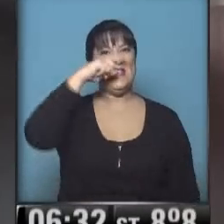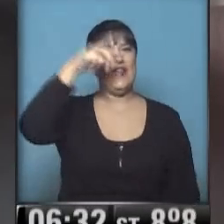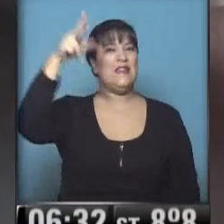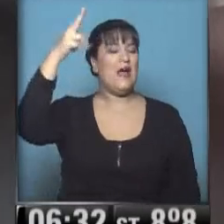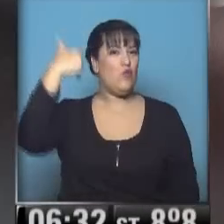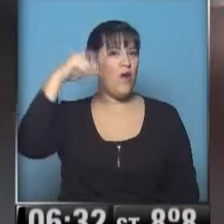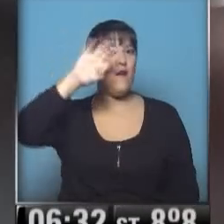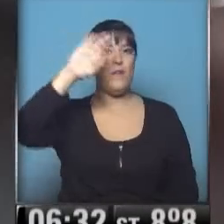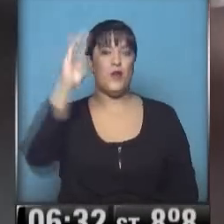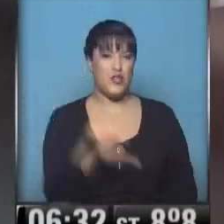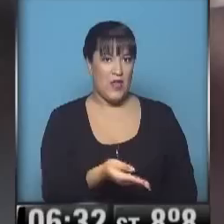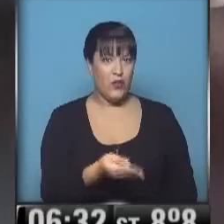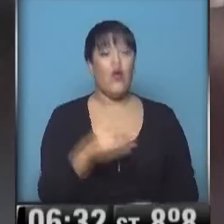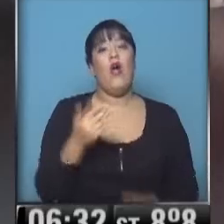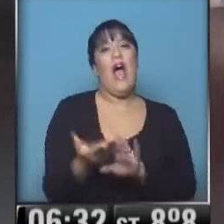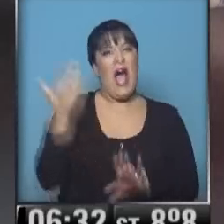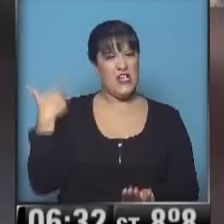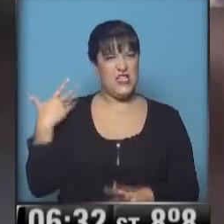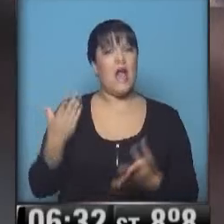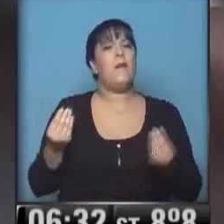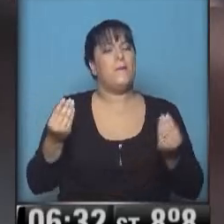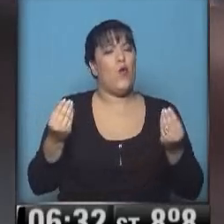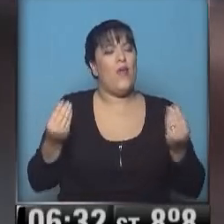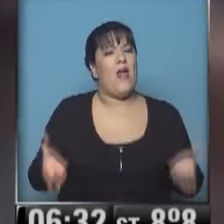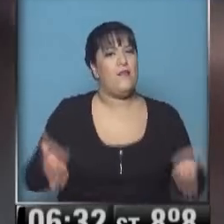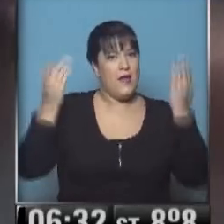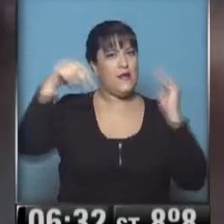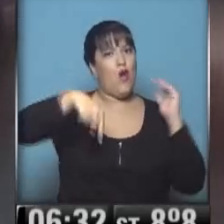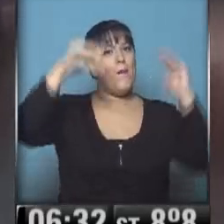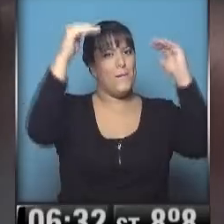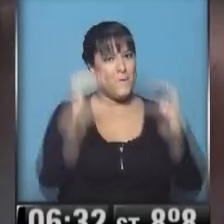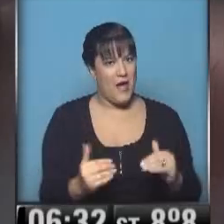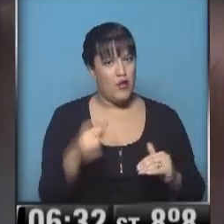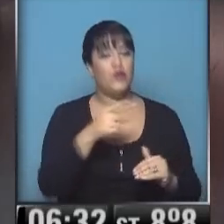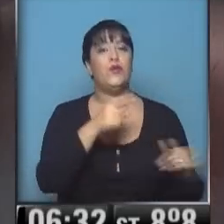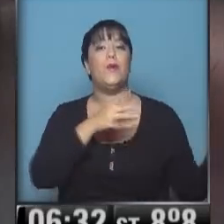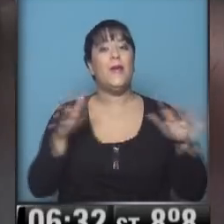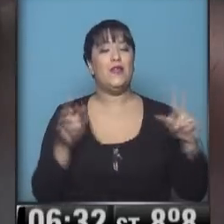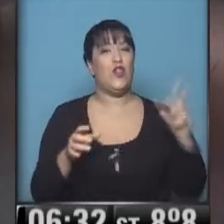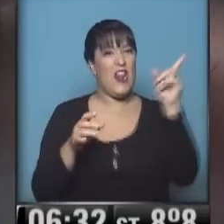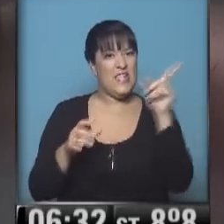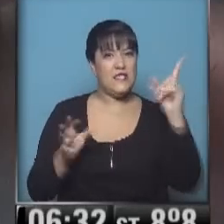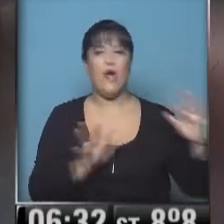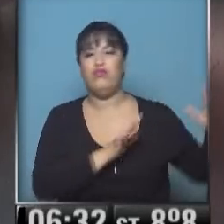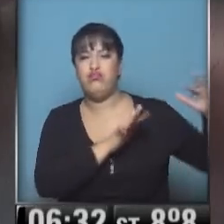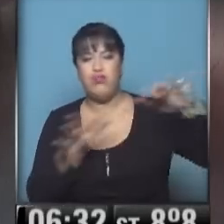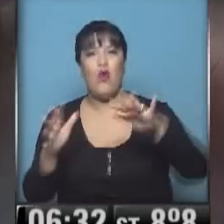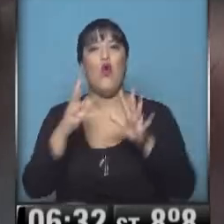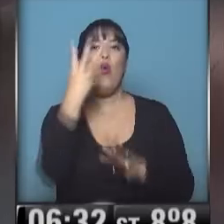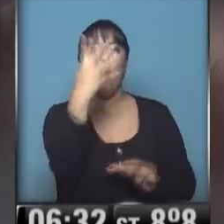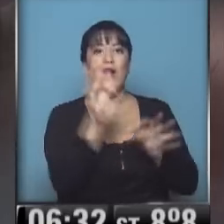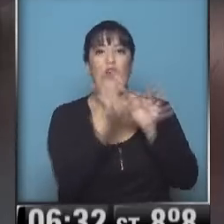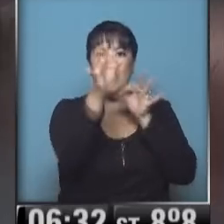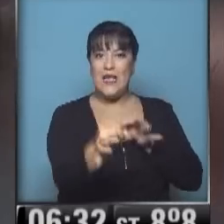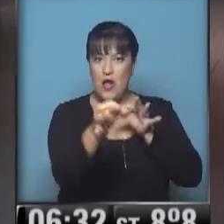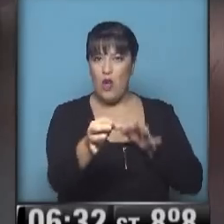que ayer. Ya ingresó una nueva masa de aire al centro del país. El viento del este a 4 kilómetros por hora. Un poco más fuerte en la